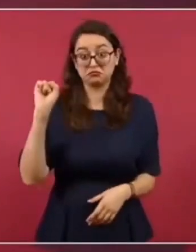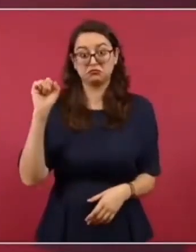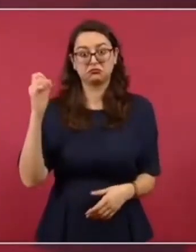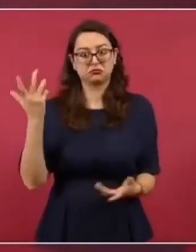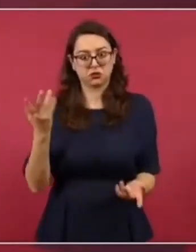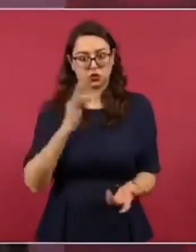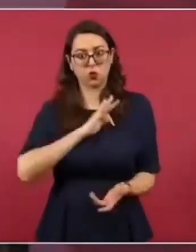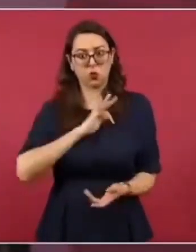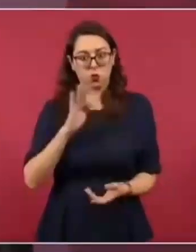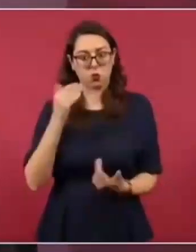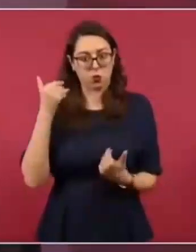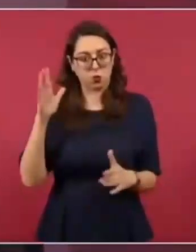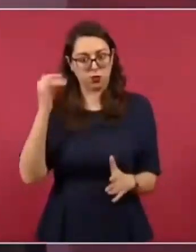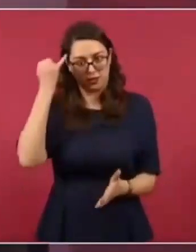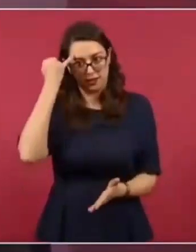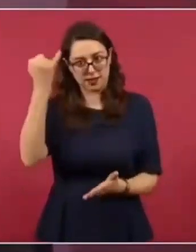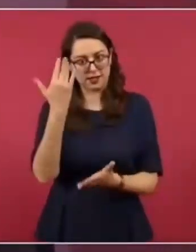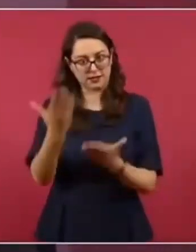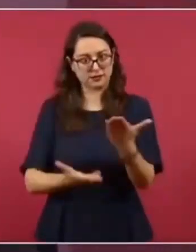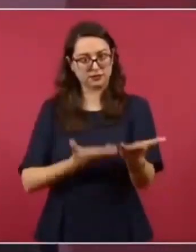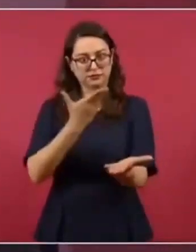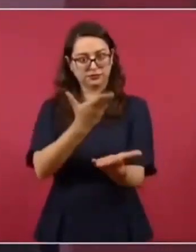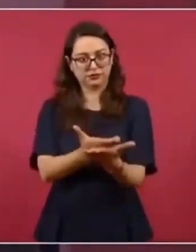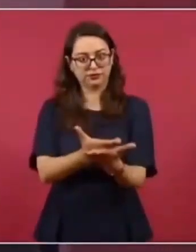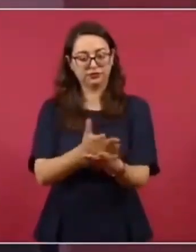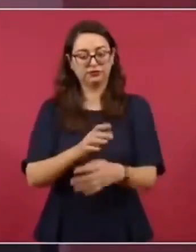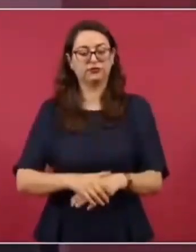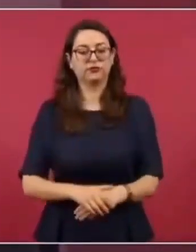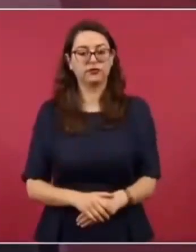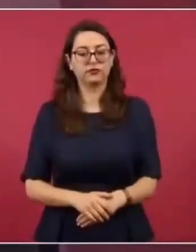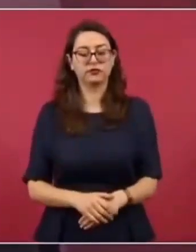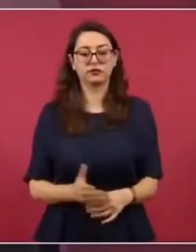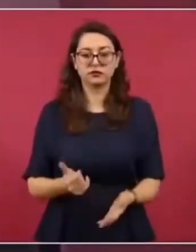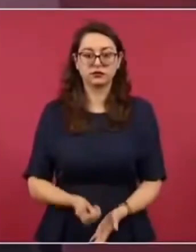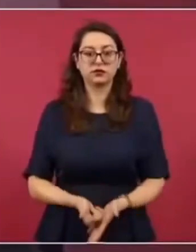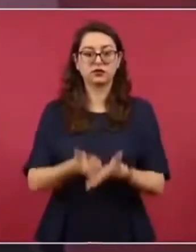presentar una iniciativa para que los padres